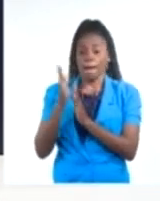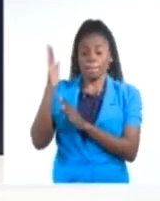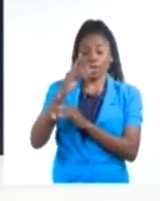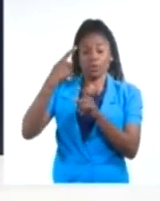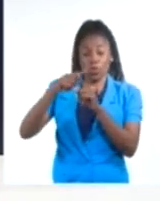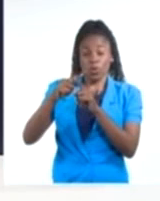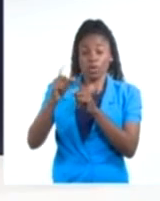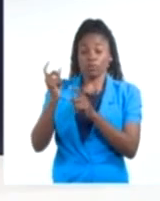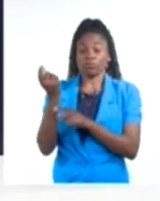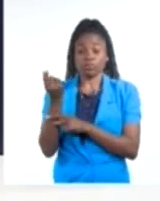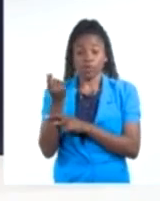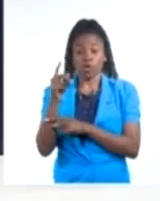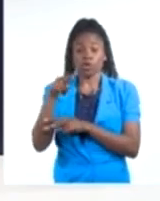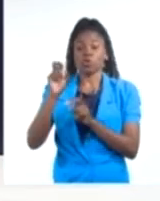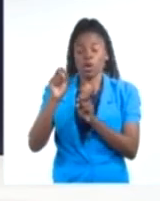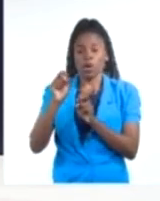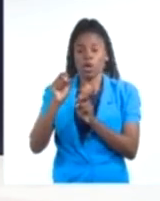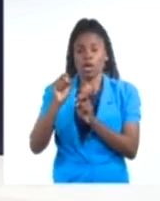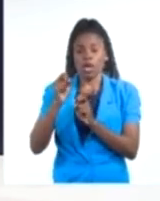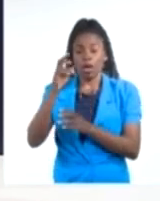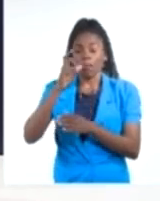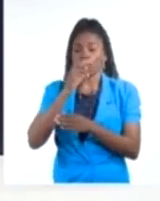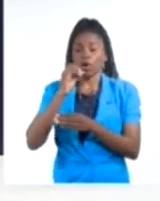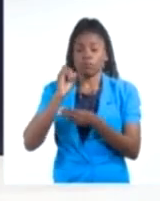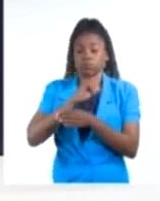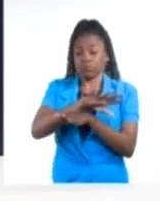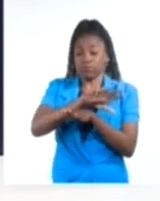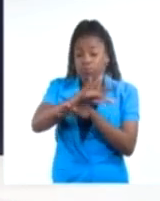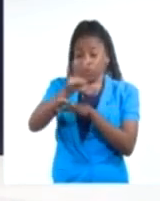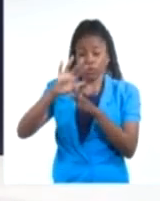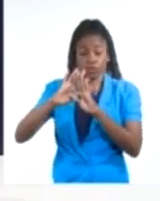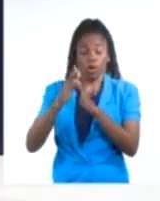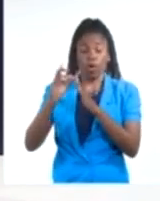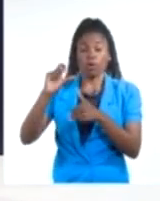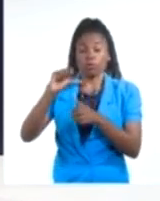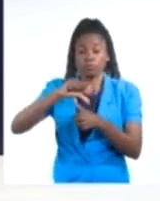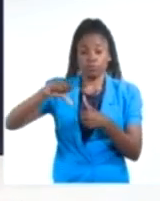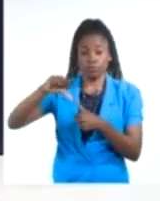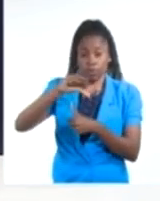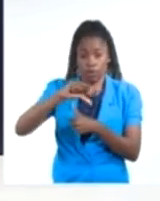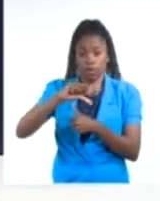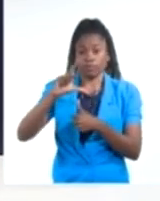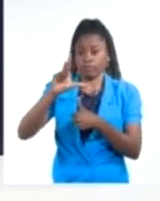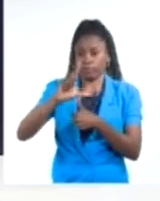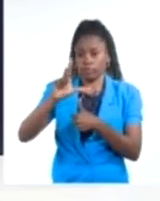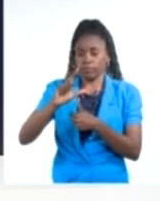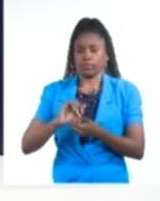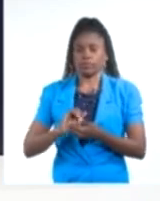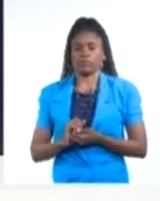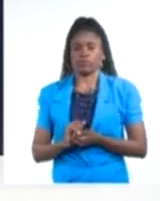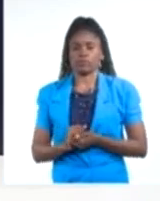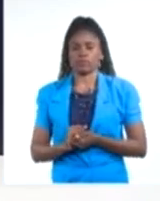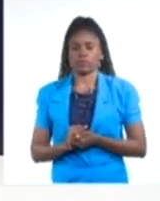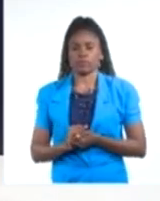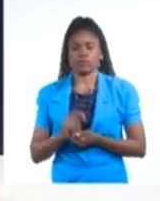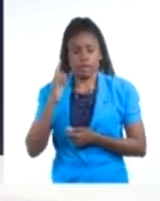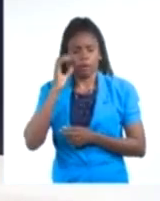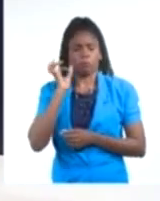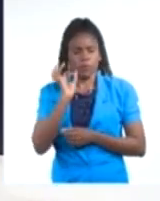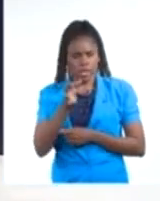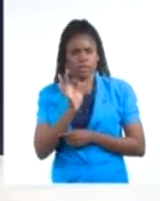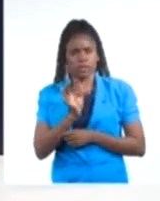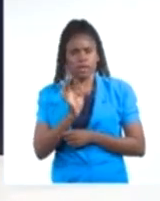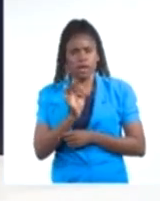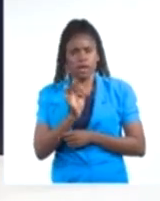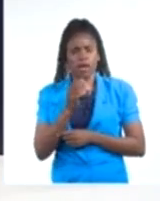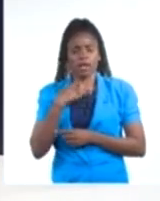podría extenderse al resto de América Latina. Una idea polémica, un proyecto de muy difícil implementación, eso es cierto, pero